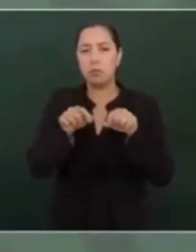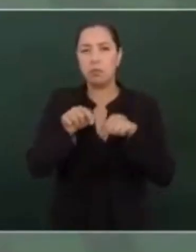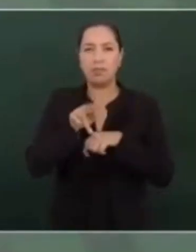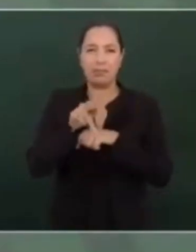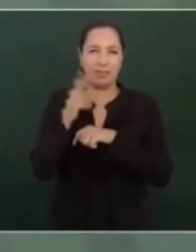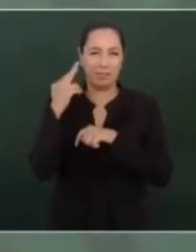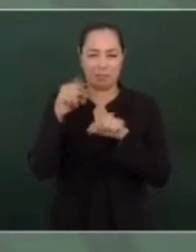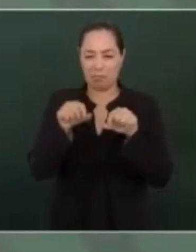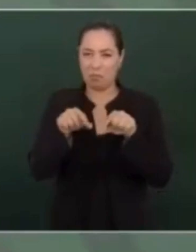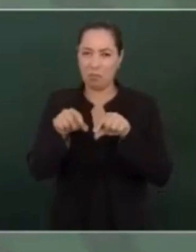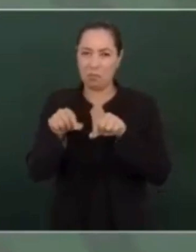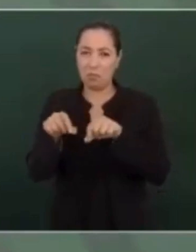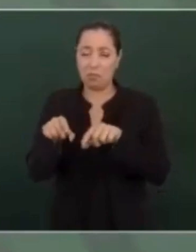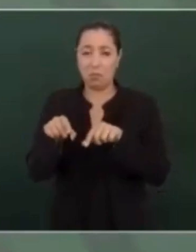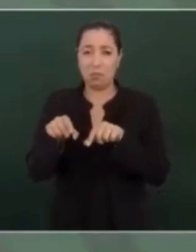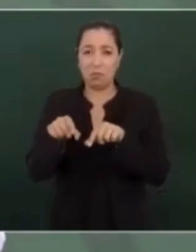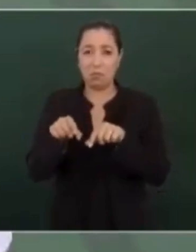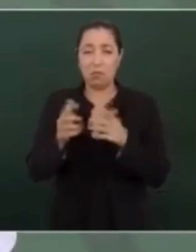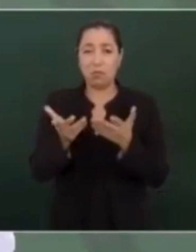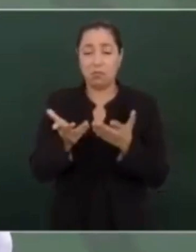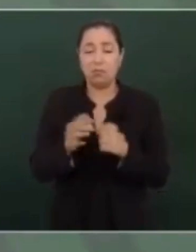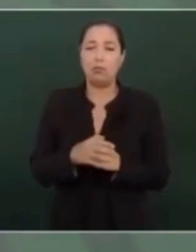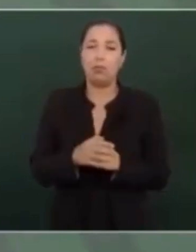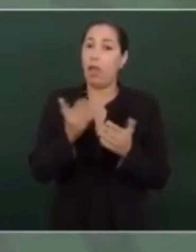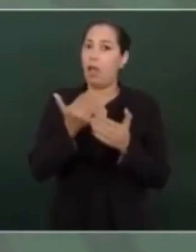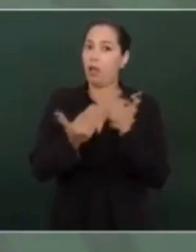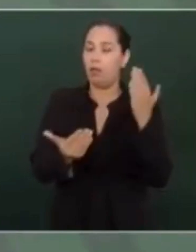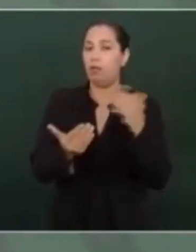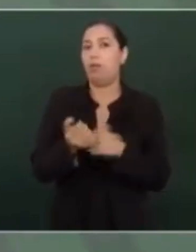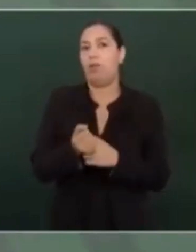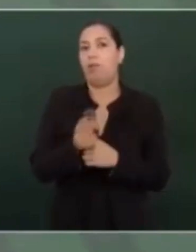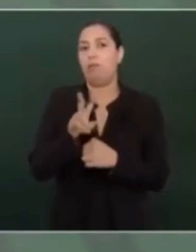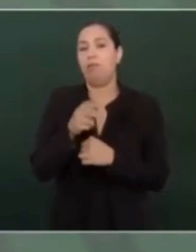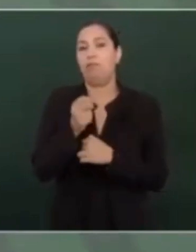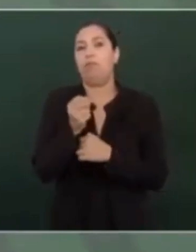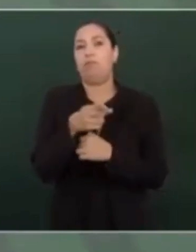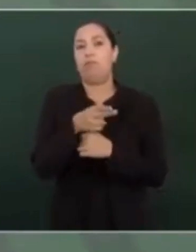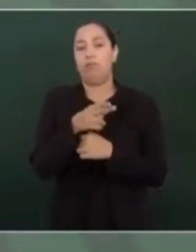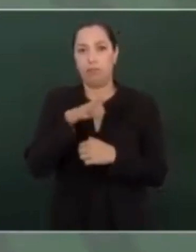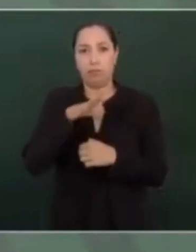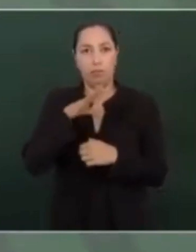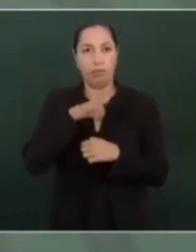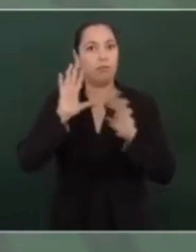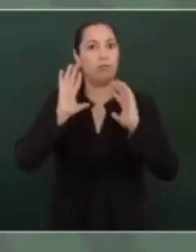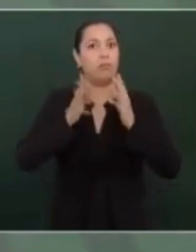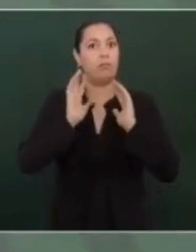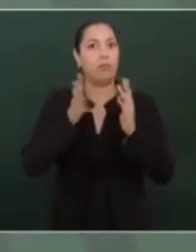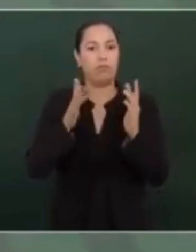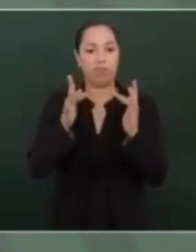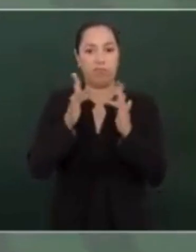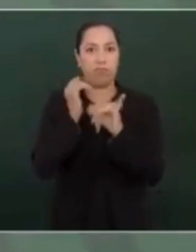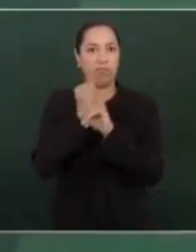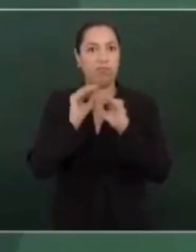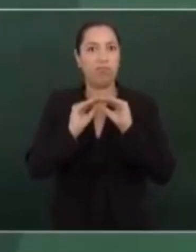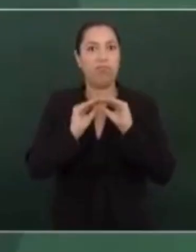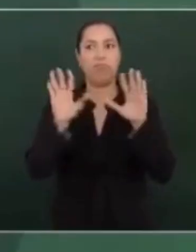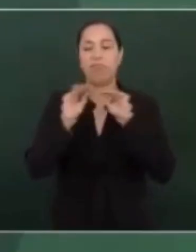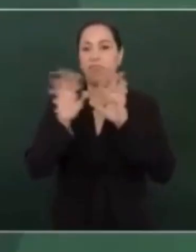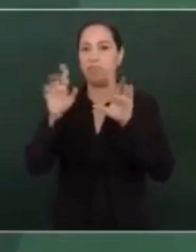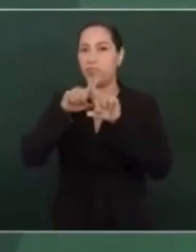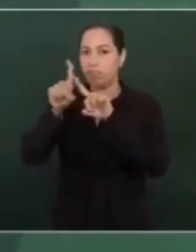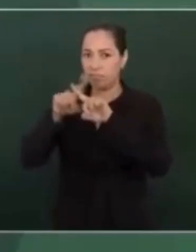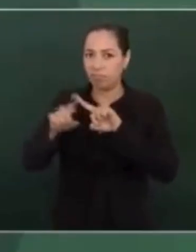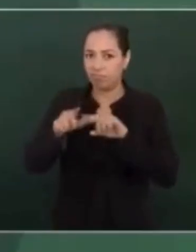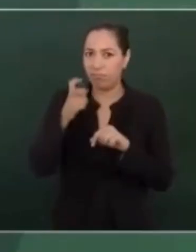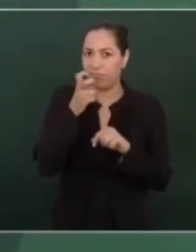afortunadamente ahora están las redes sociales y desde